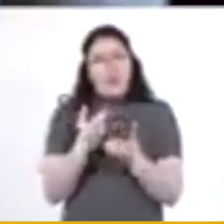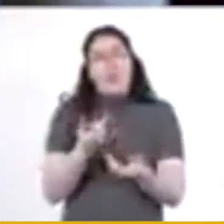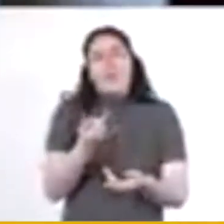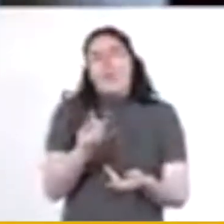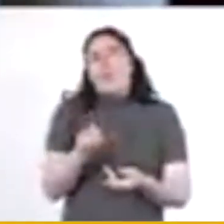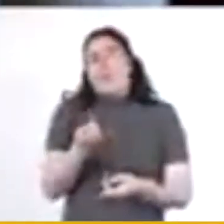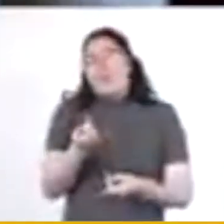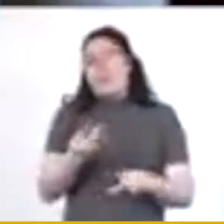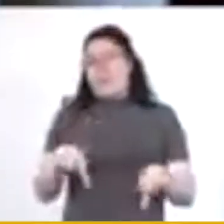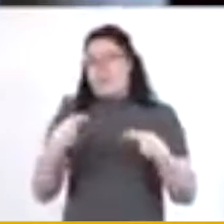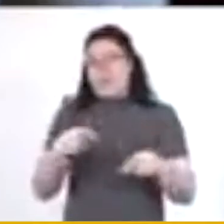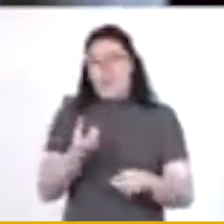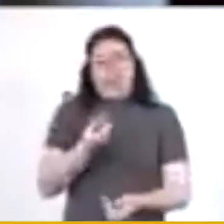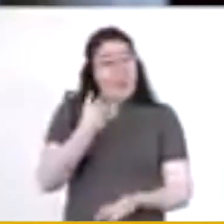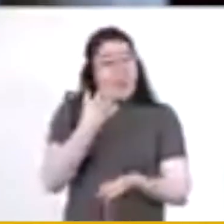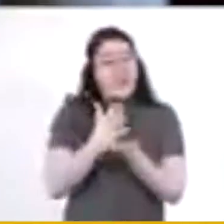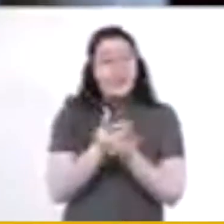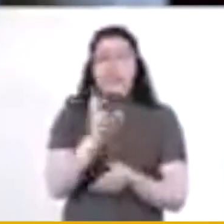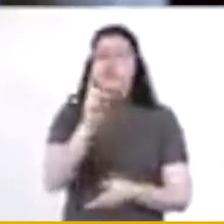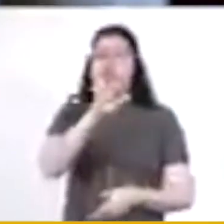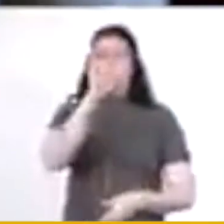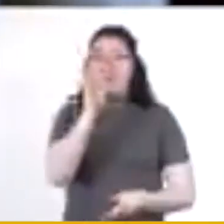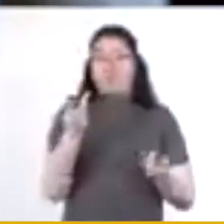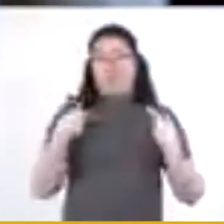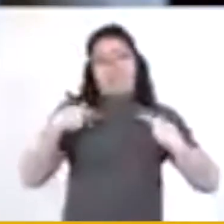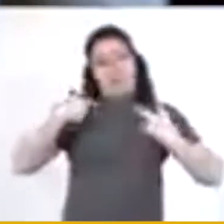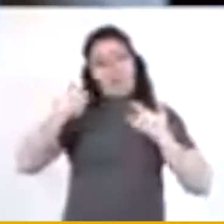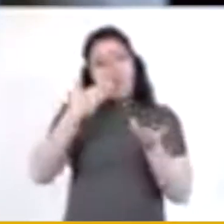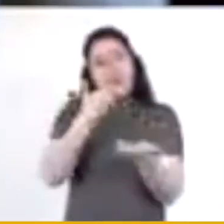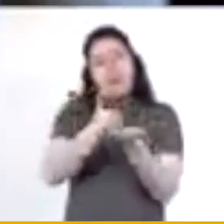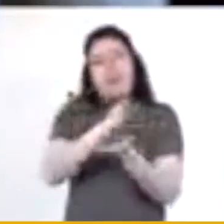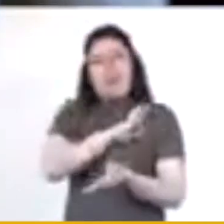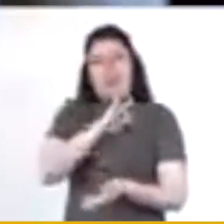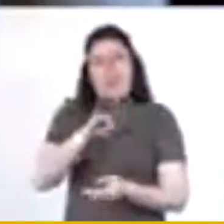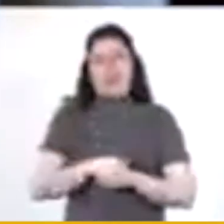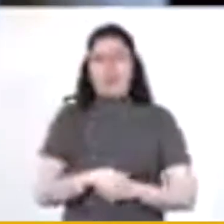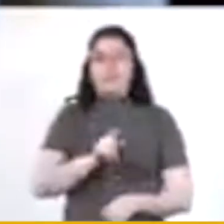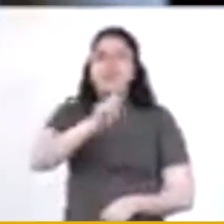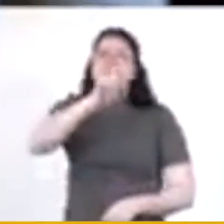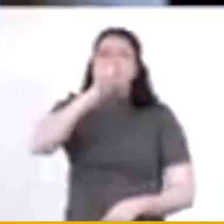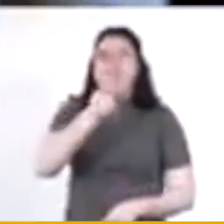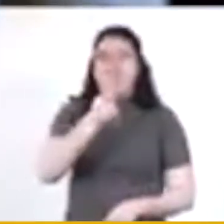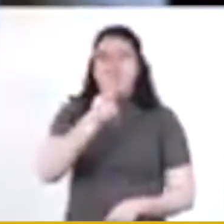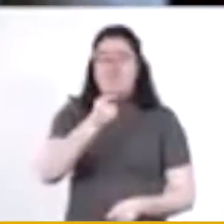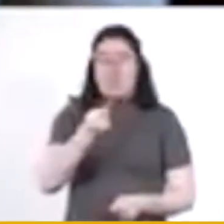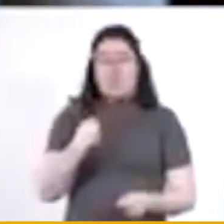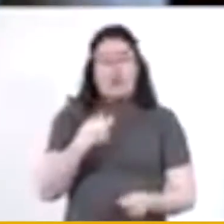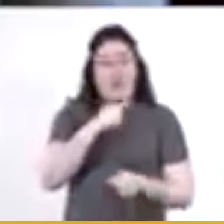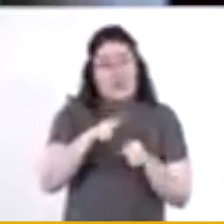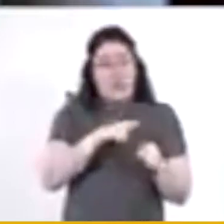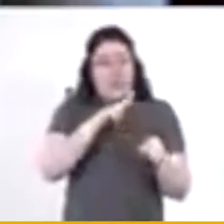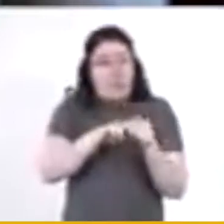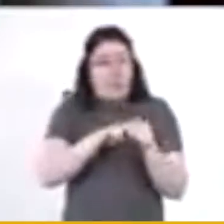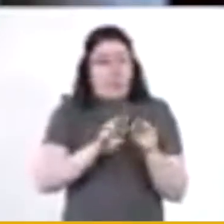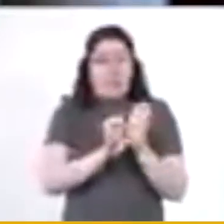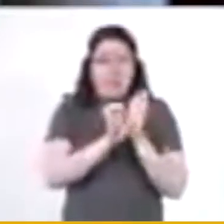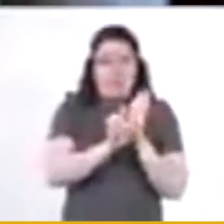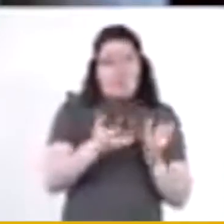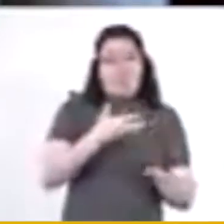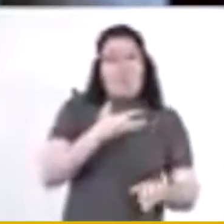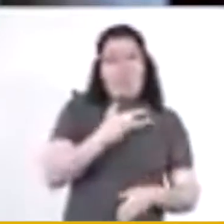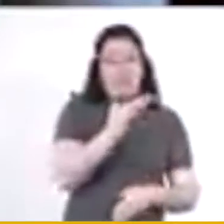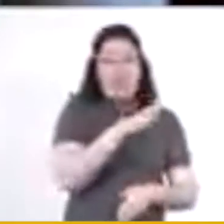pero solamente con un aforo del 30%. Es decir, si en condiciones normales